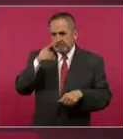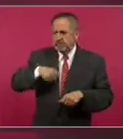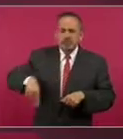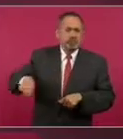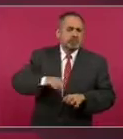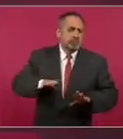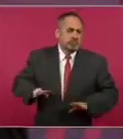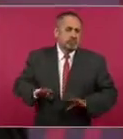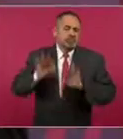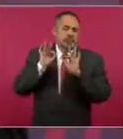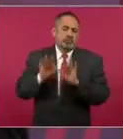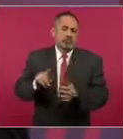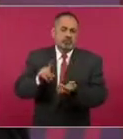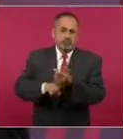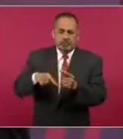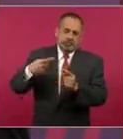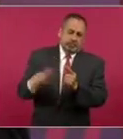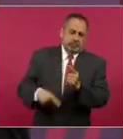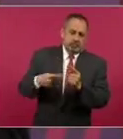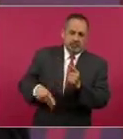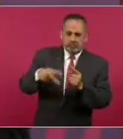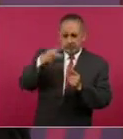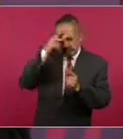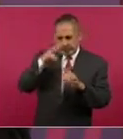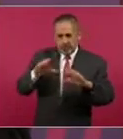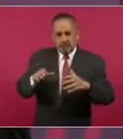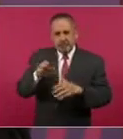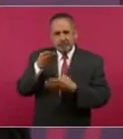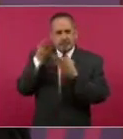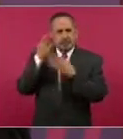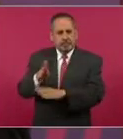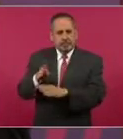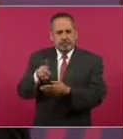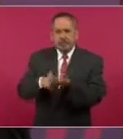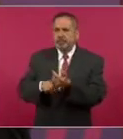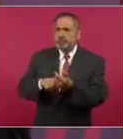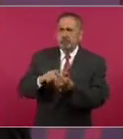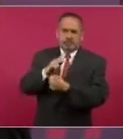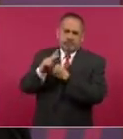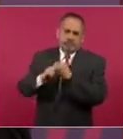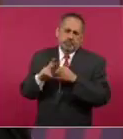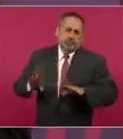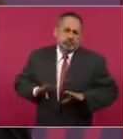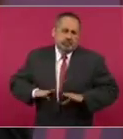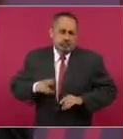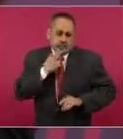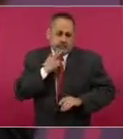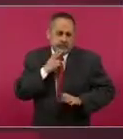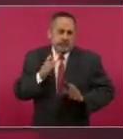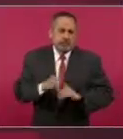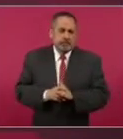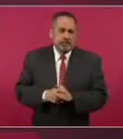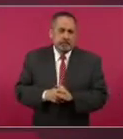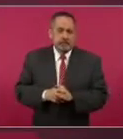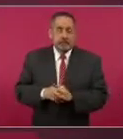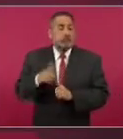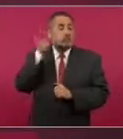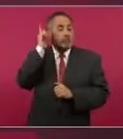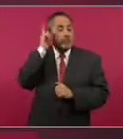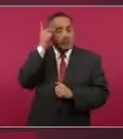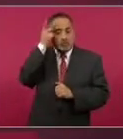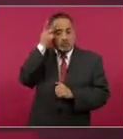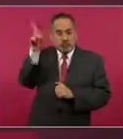del sistema bancario y de nuestro país y que sean mexicanos